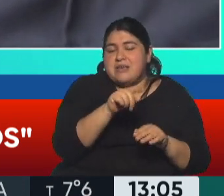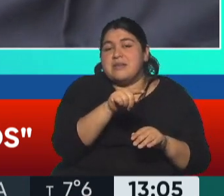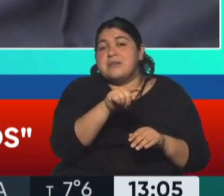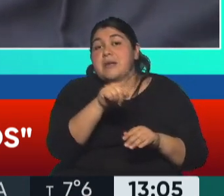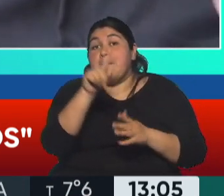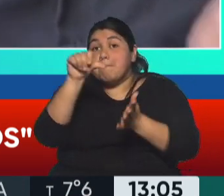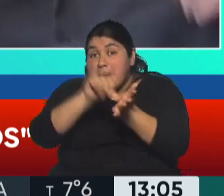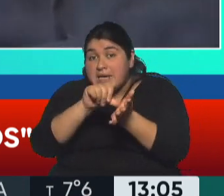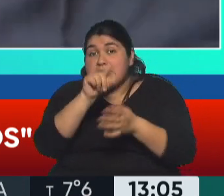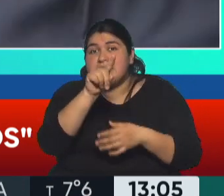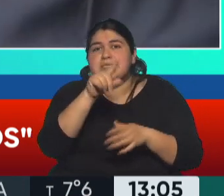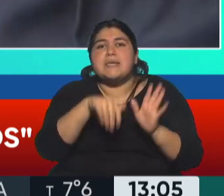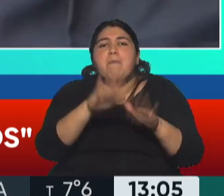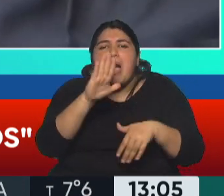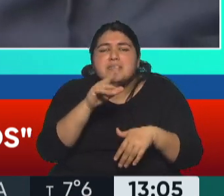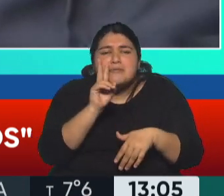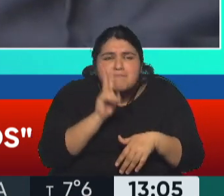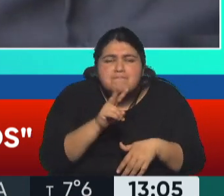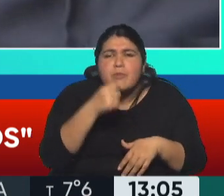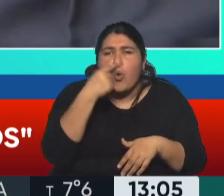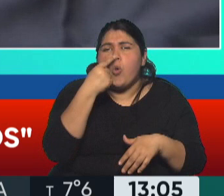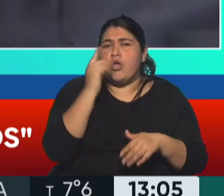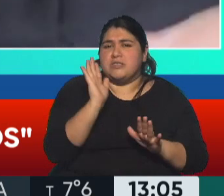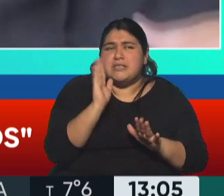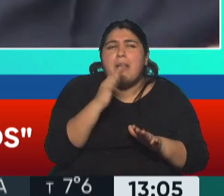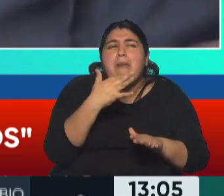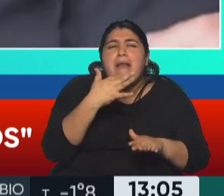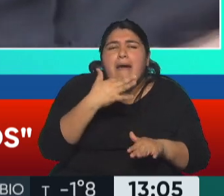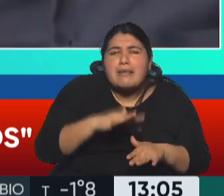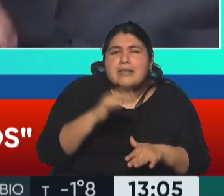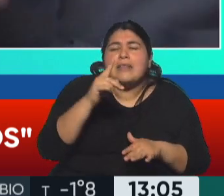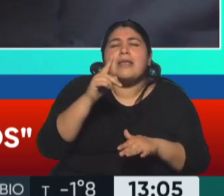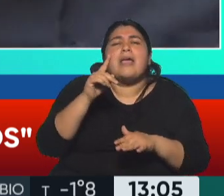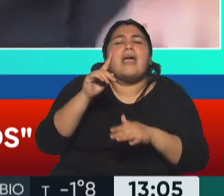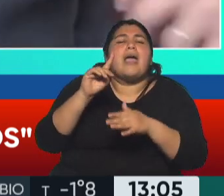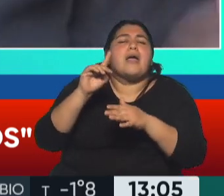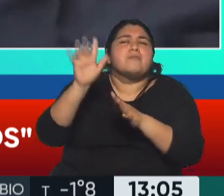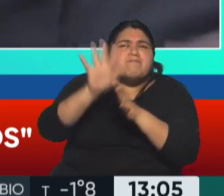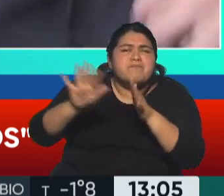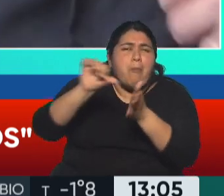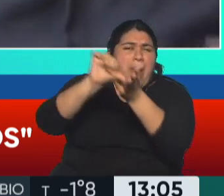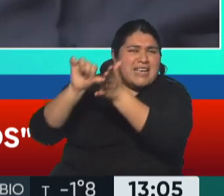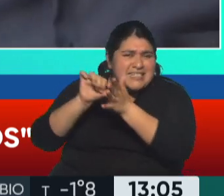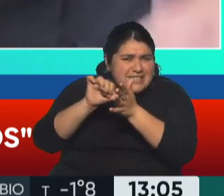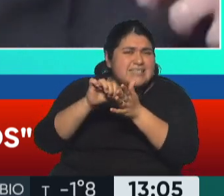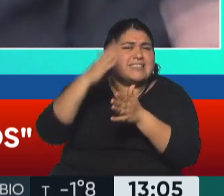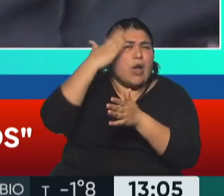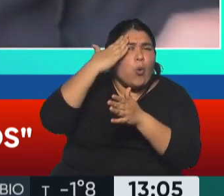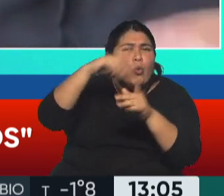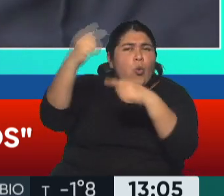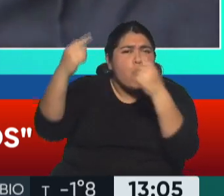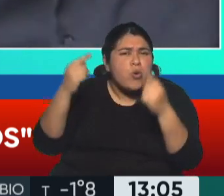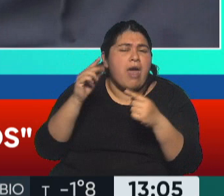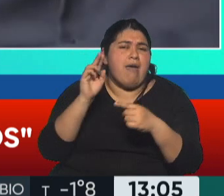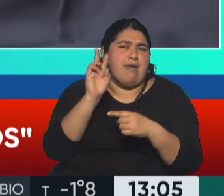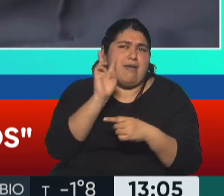tener por lo menos más curiosidad por entender el Oriente Medio, los otros países, las otras culturas, Asia